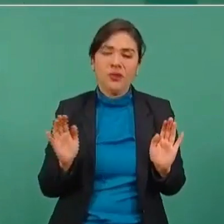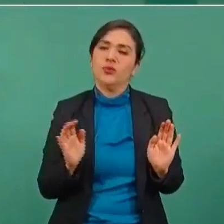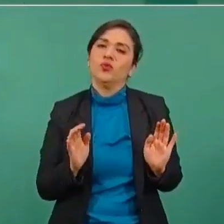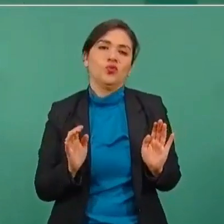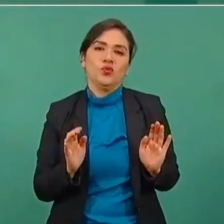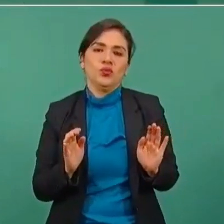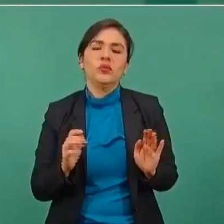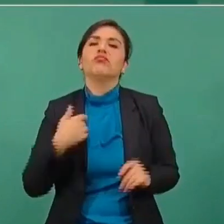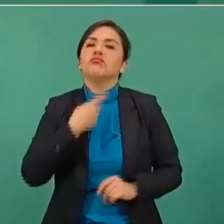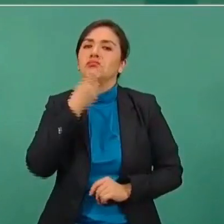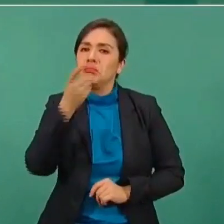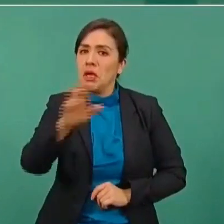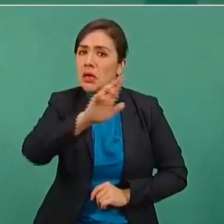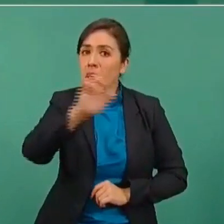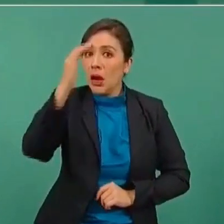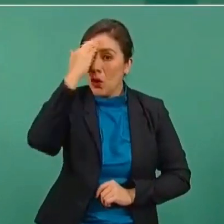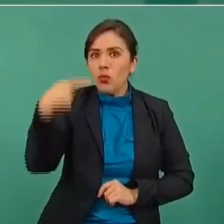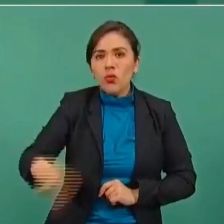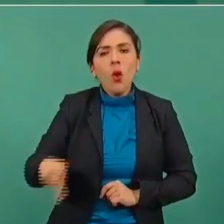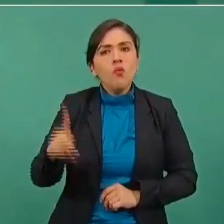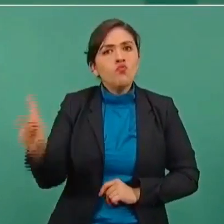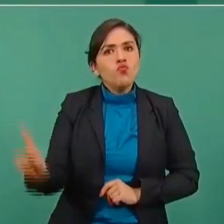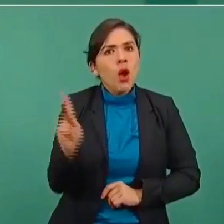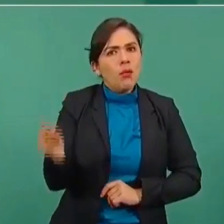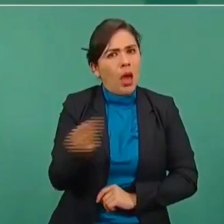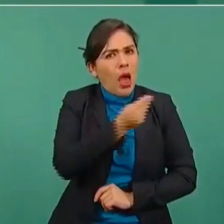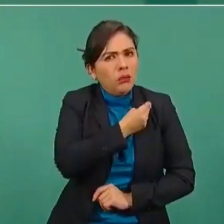y reconocerles por su resistencia,